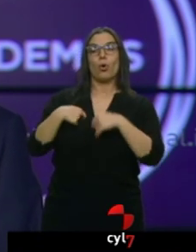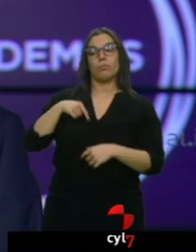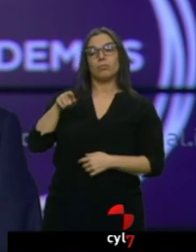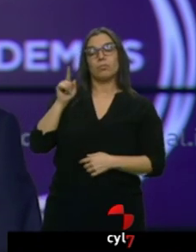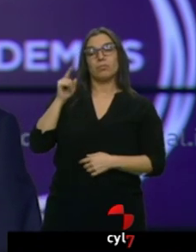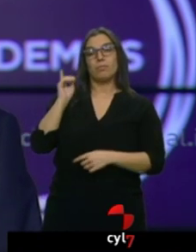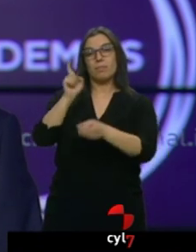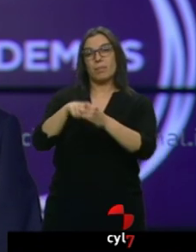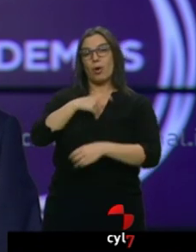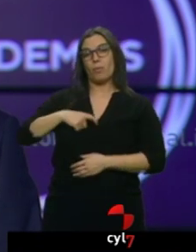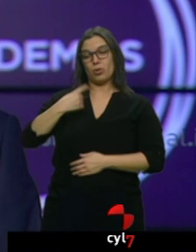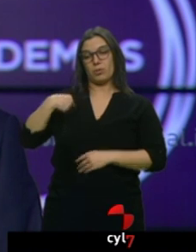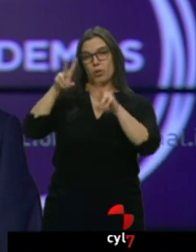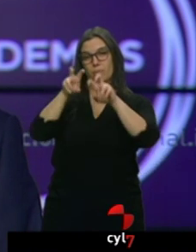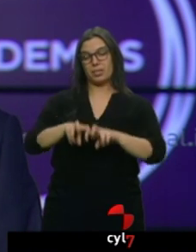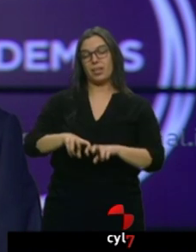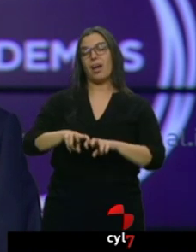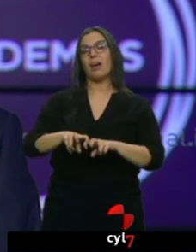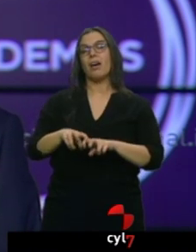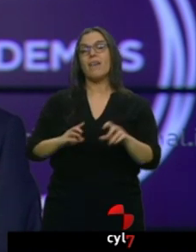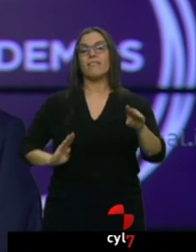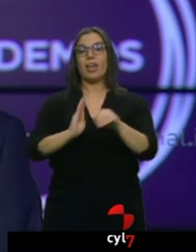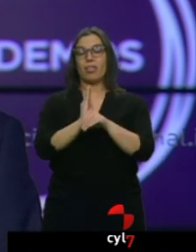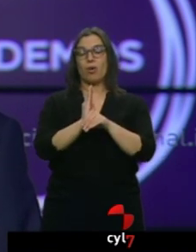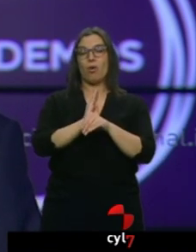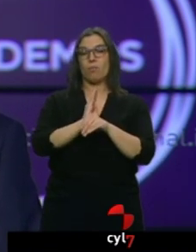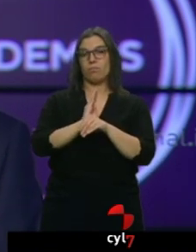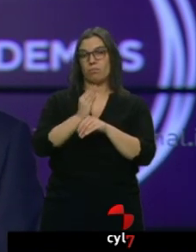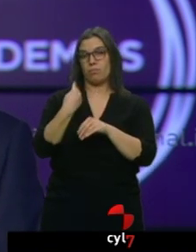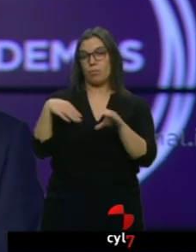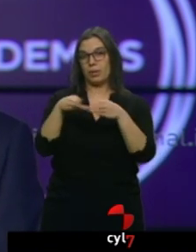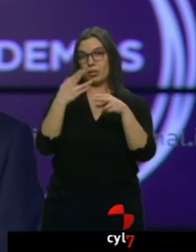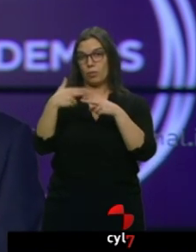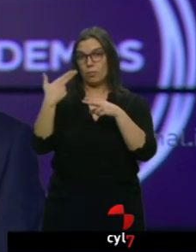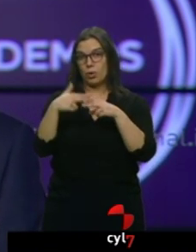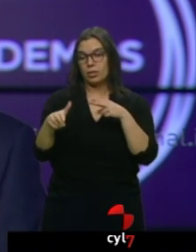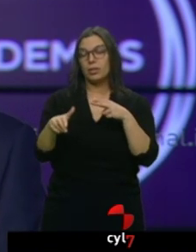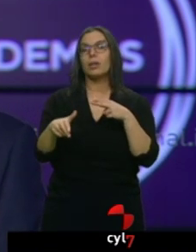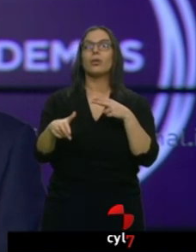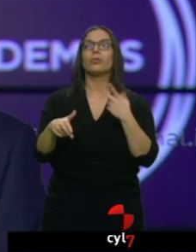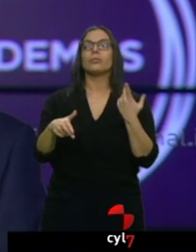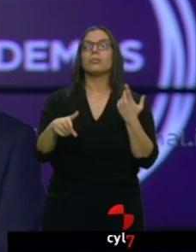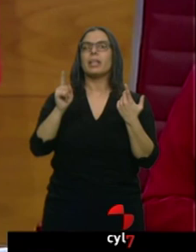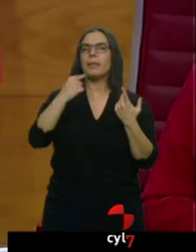trabajos para el gobierno venezolano. Por primera vez, criticó la política y la economía del país caribeño.